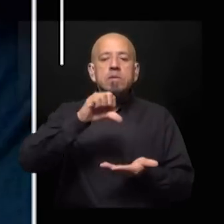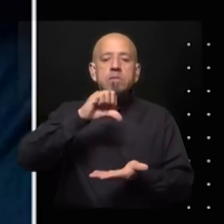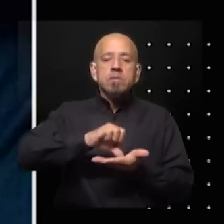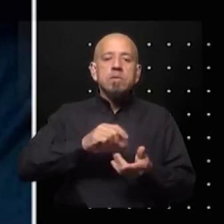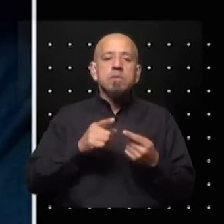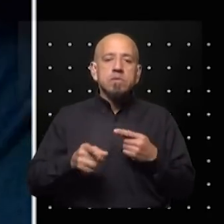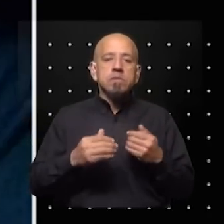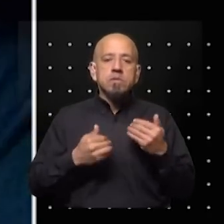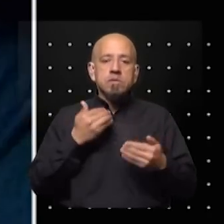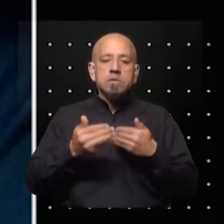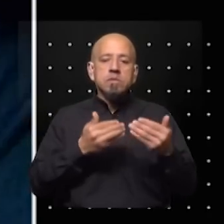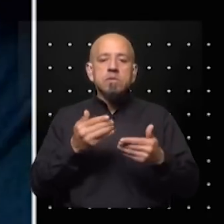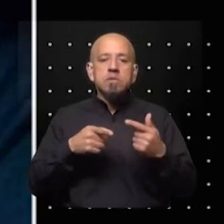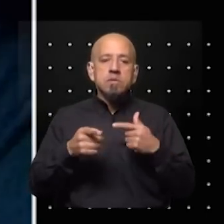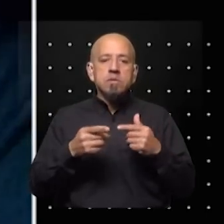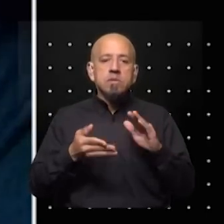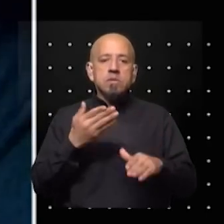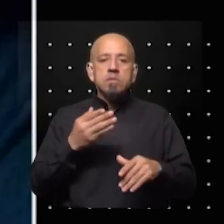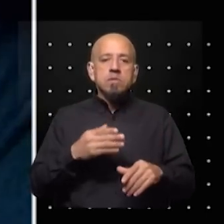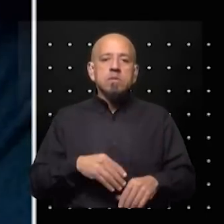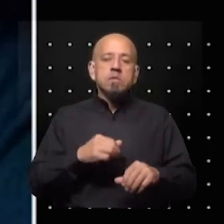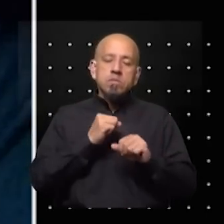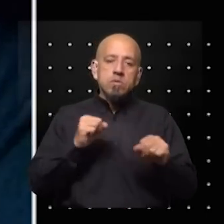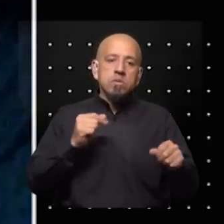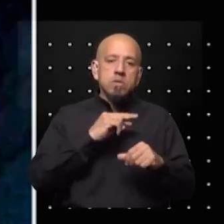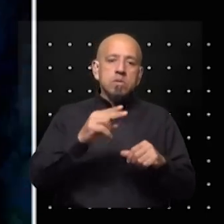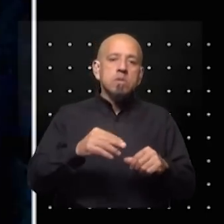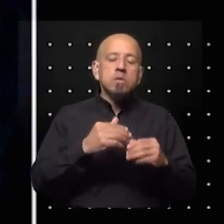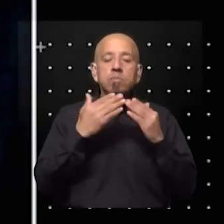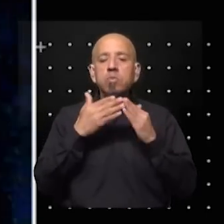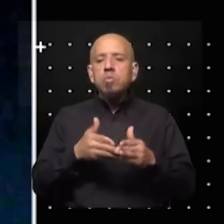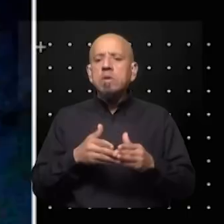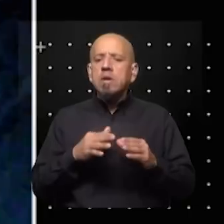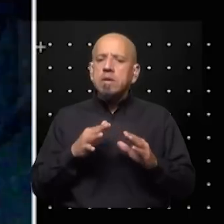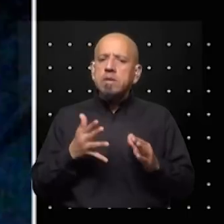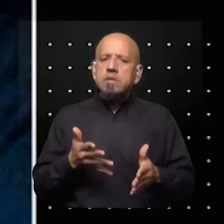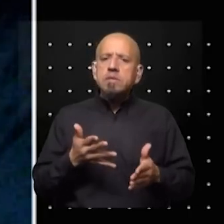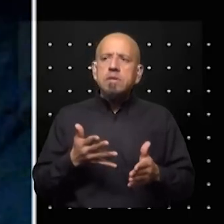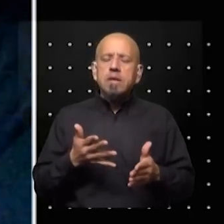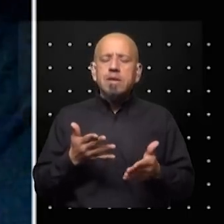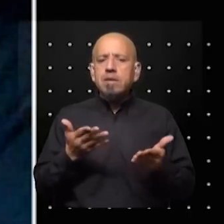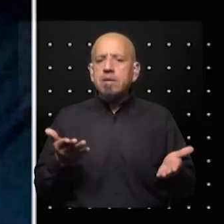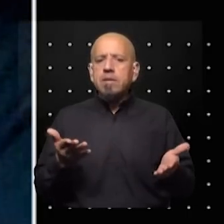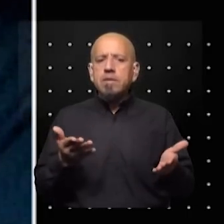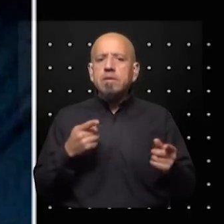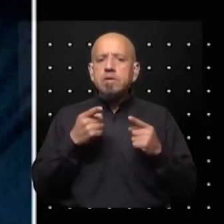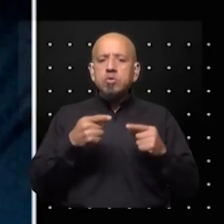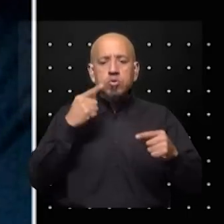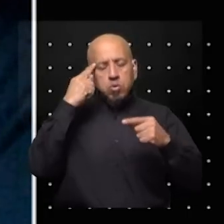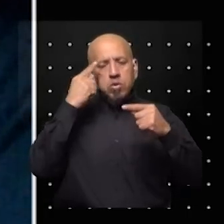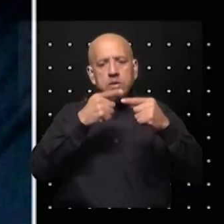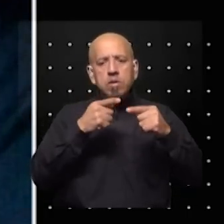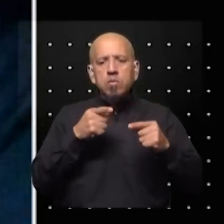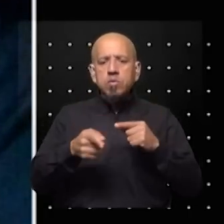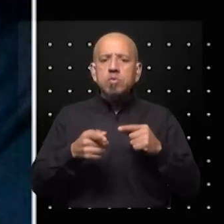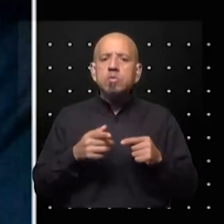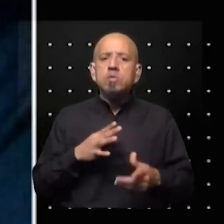un desarrollo más sostenible. La pregunta que nos deberíamos hacer es en qué medida esos objetivos tan nobles